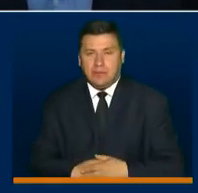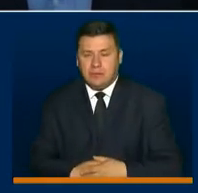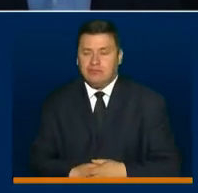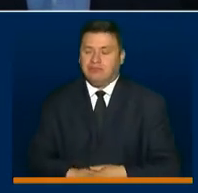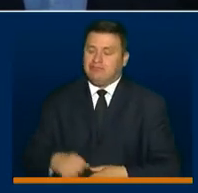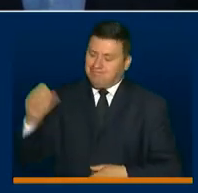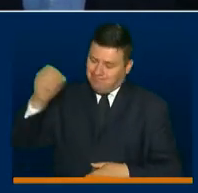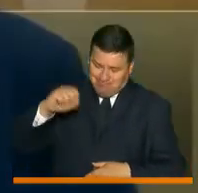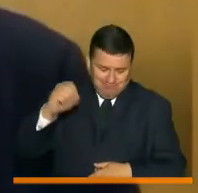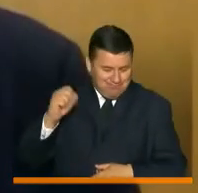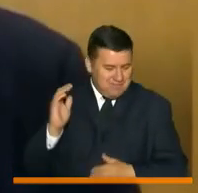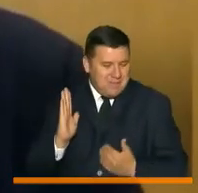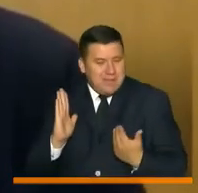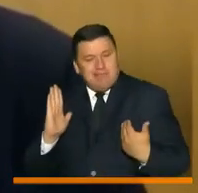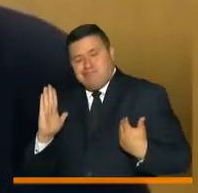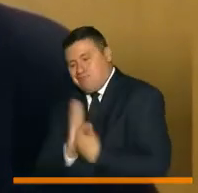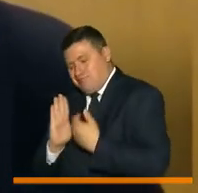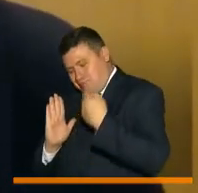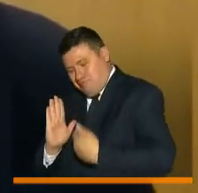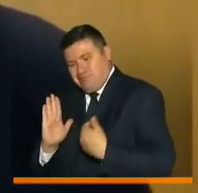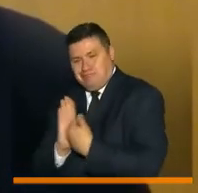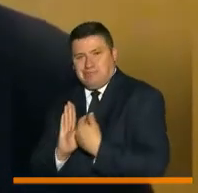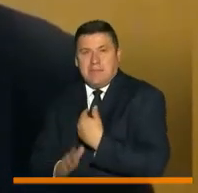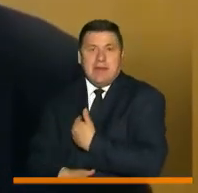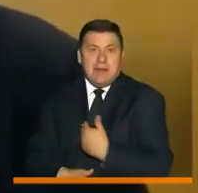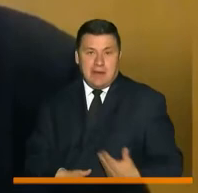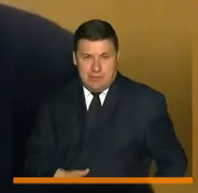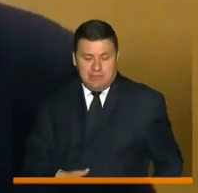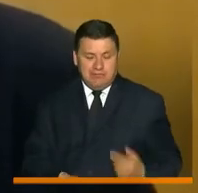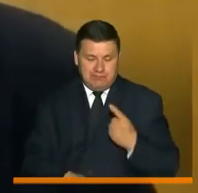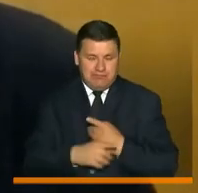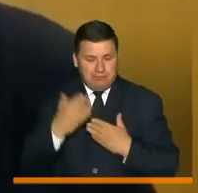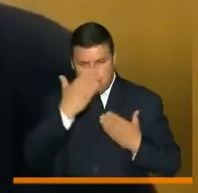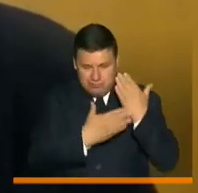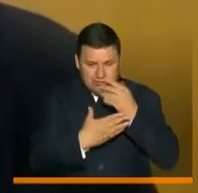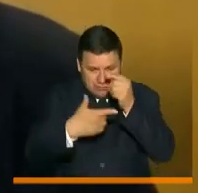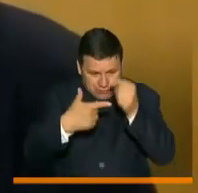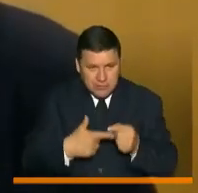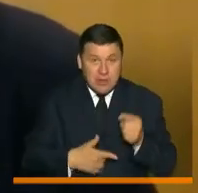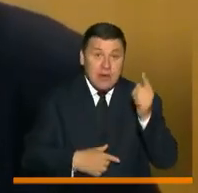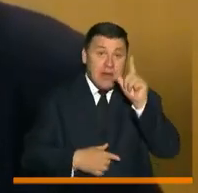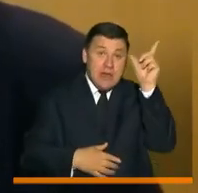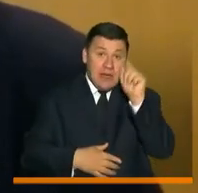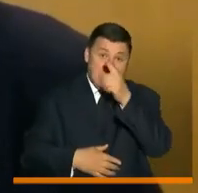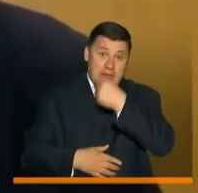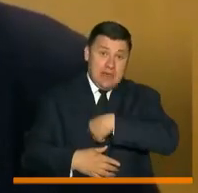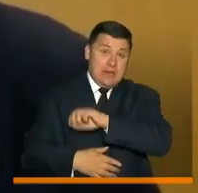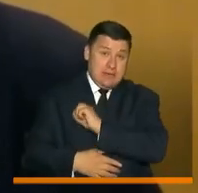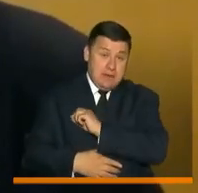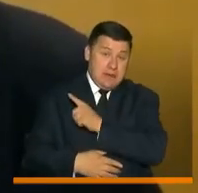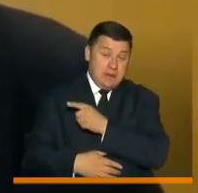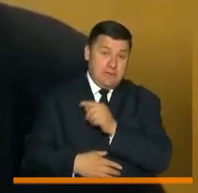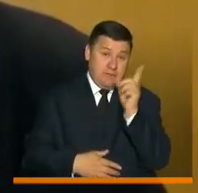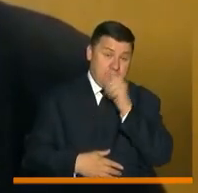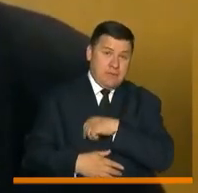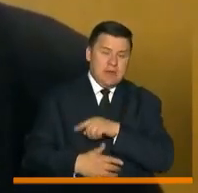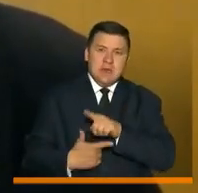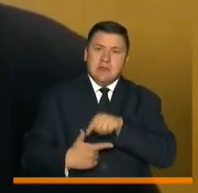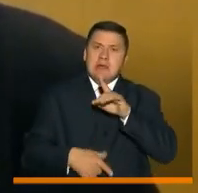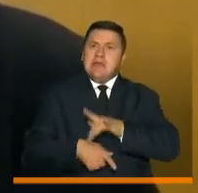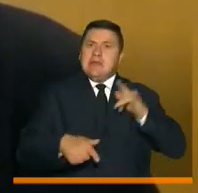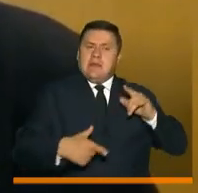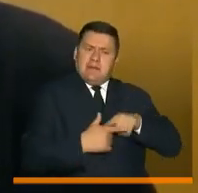Así es, eso es evidente. Salió recientemente un estudio que muestra que en Italia y España, que tuvieron el pico muy